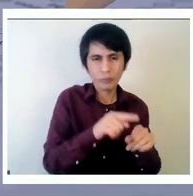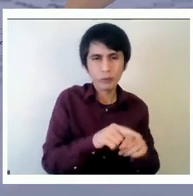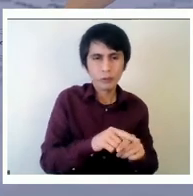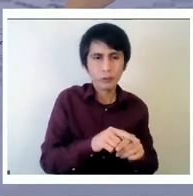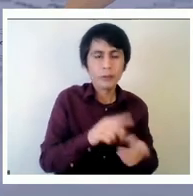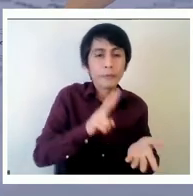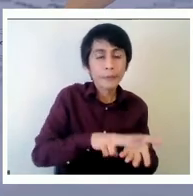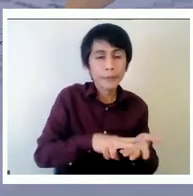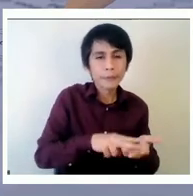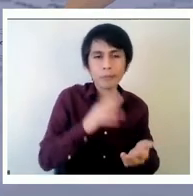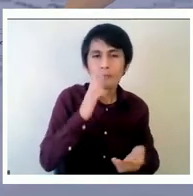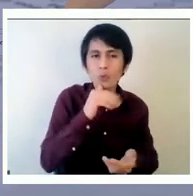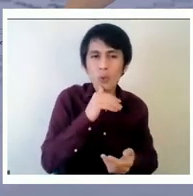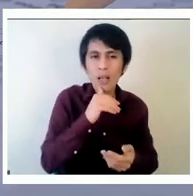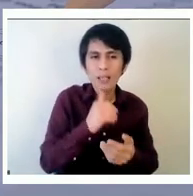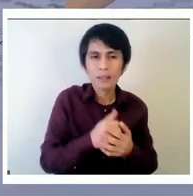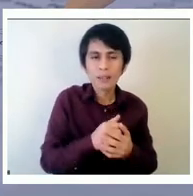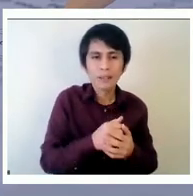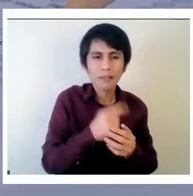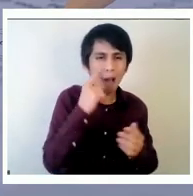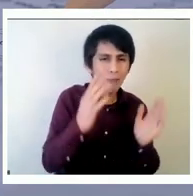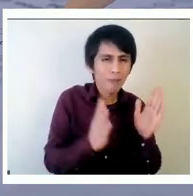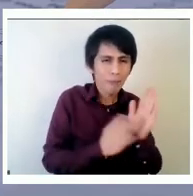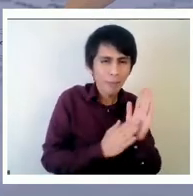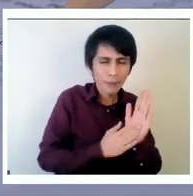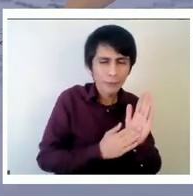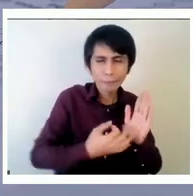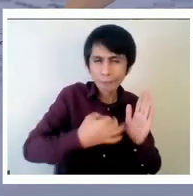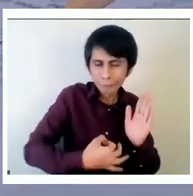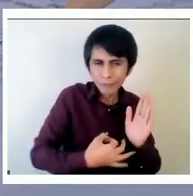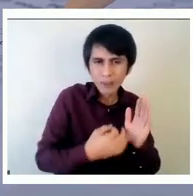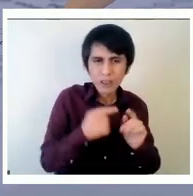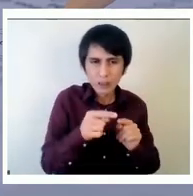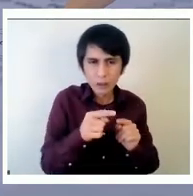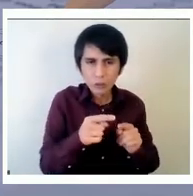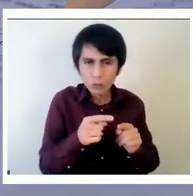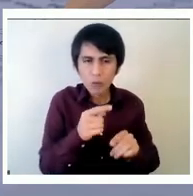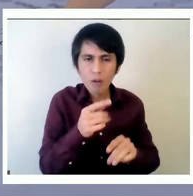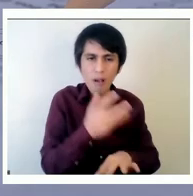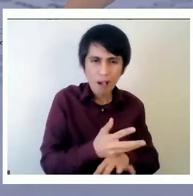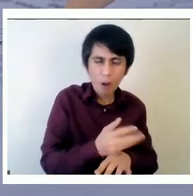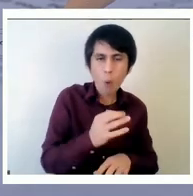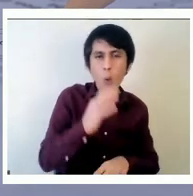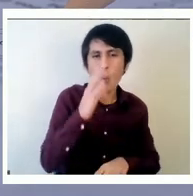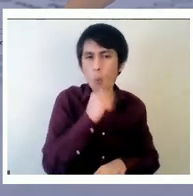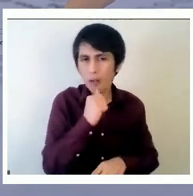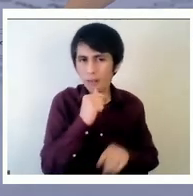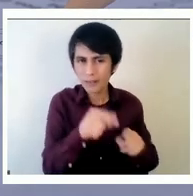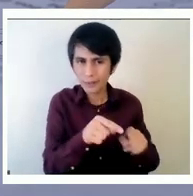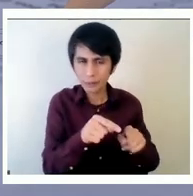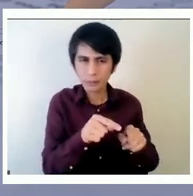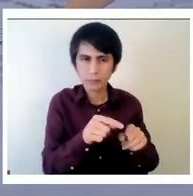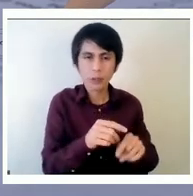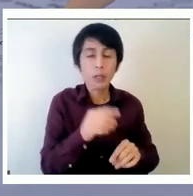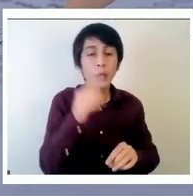evidencia sustantiva de que eso ocurra o no ocurra pero también no podemos descartar la hipótesis de que